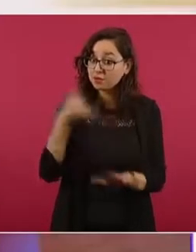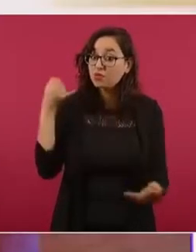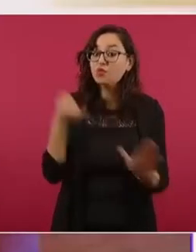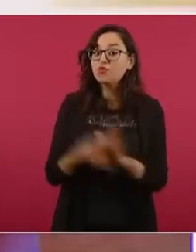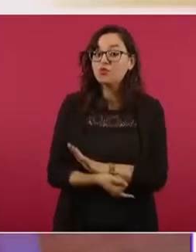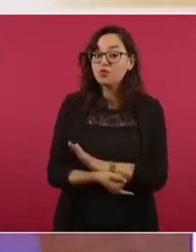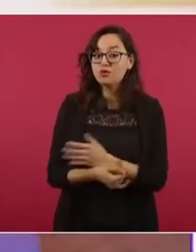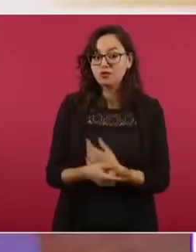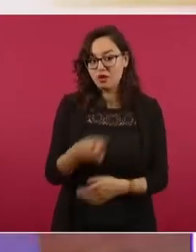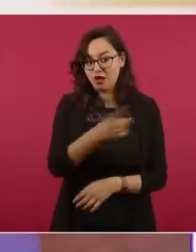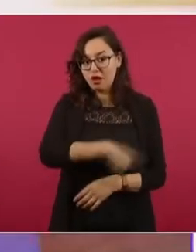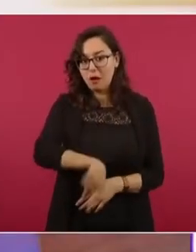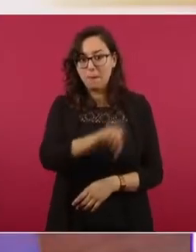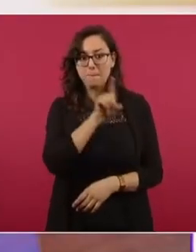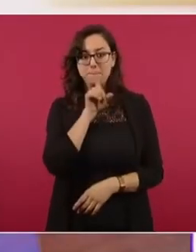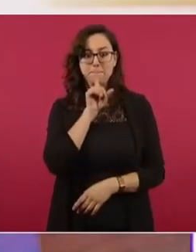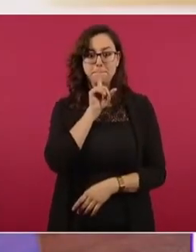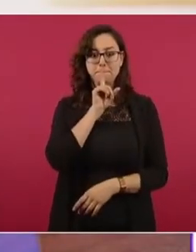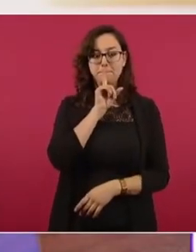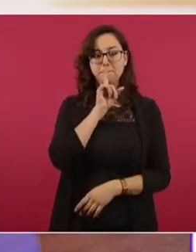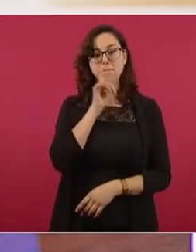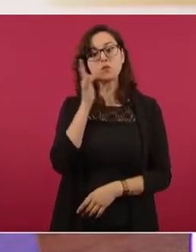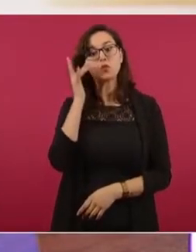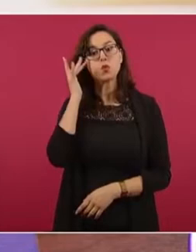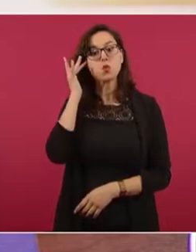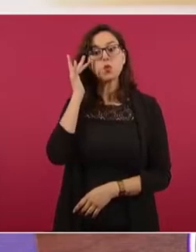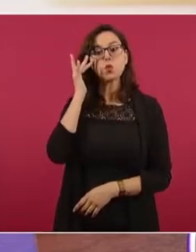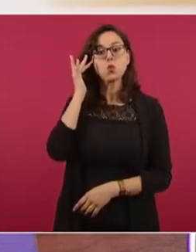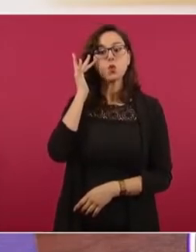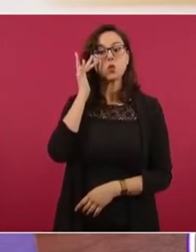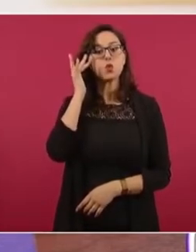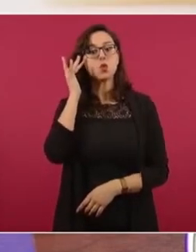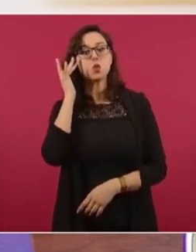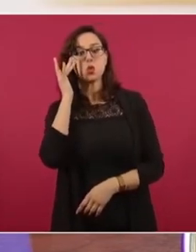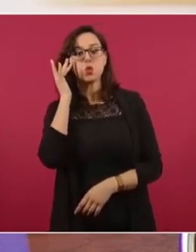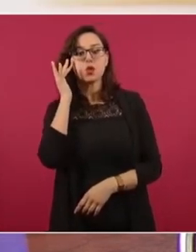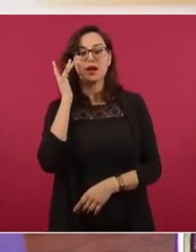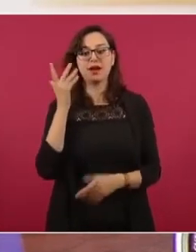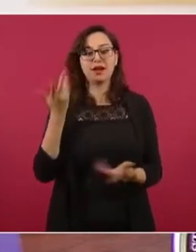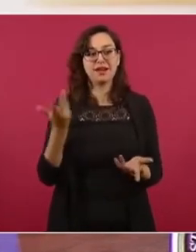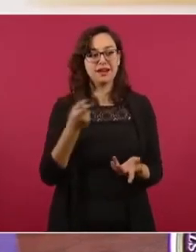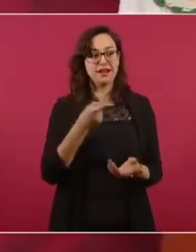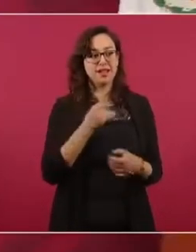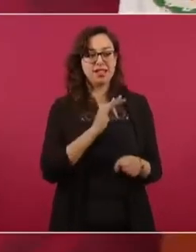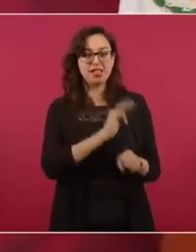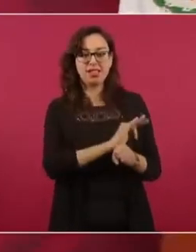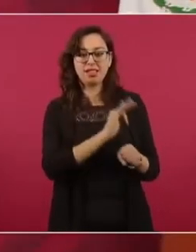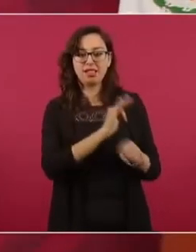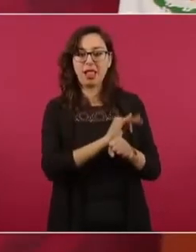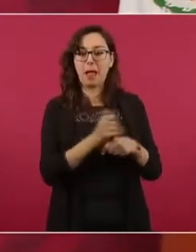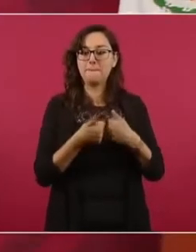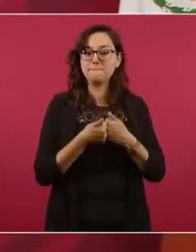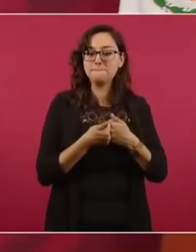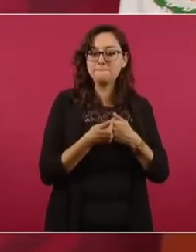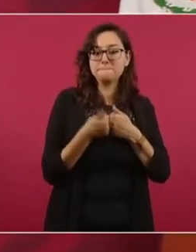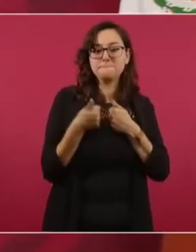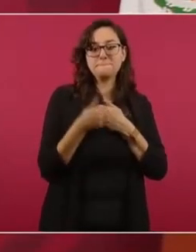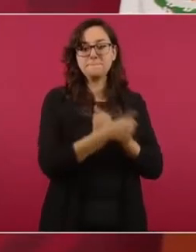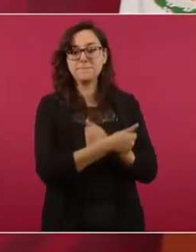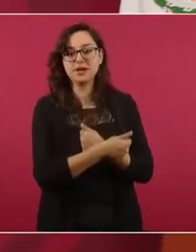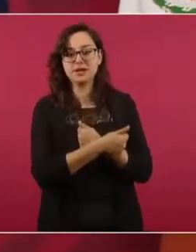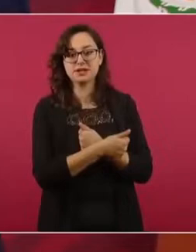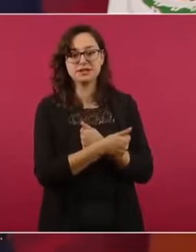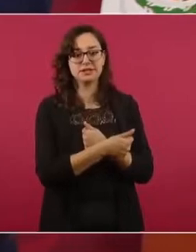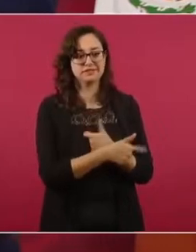manera hipócrita, en que los de arriba, los de mero arriba,